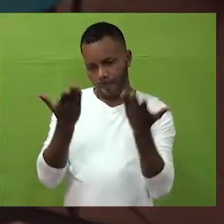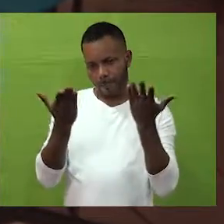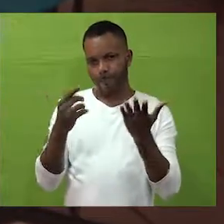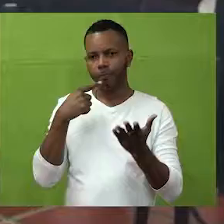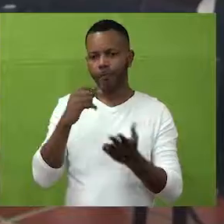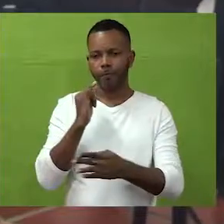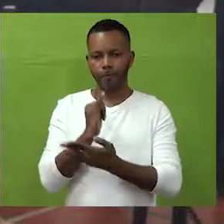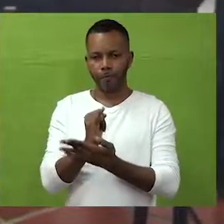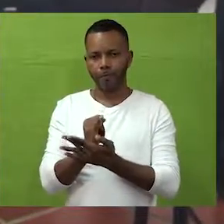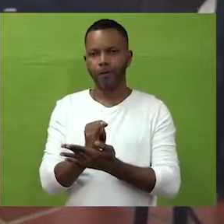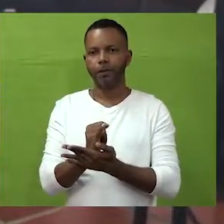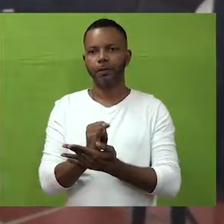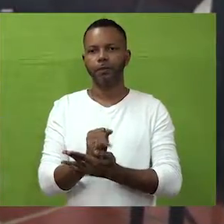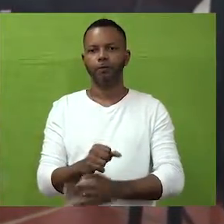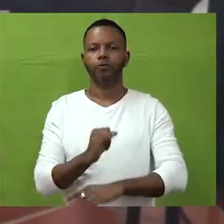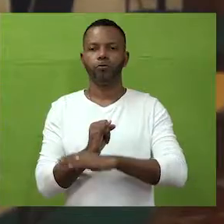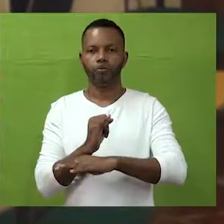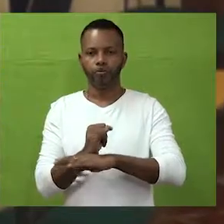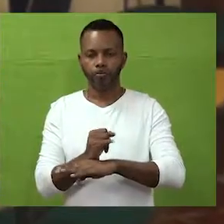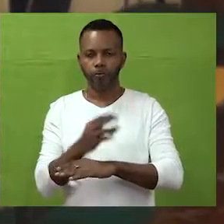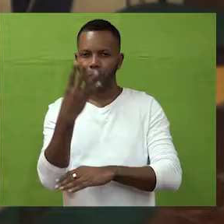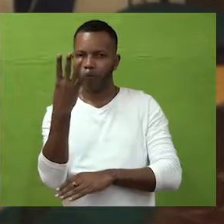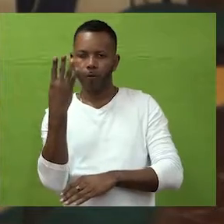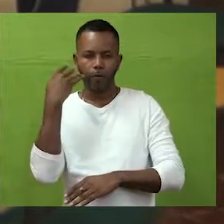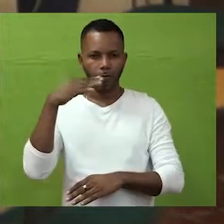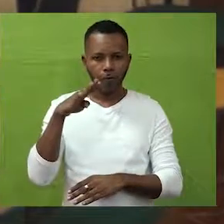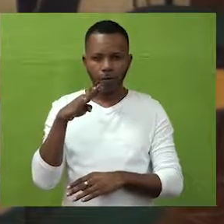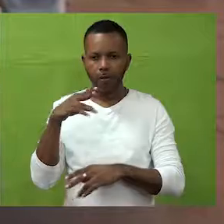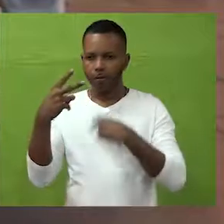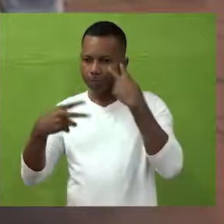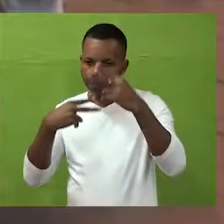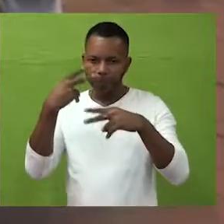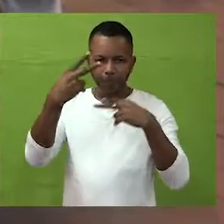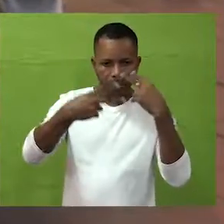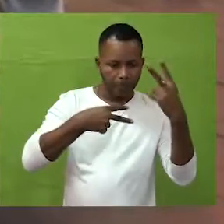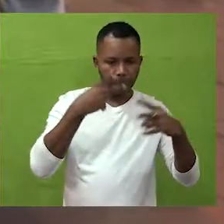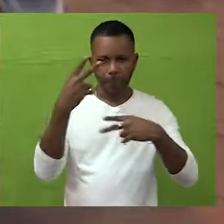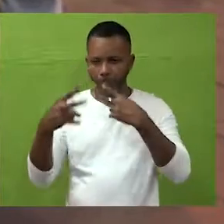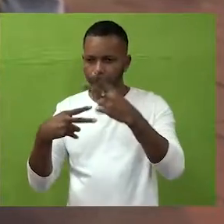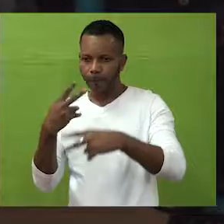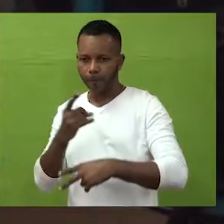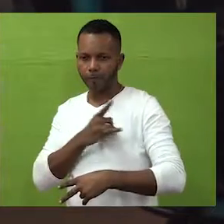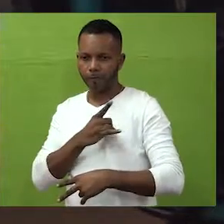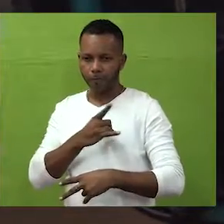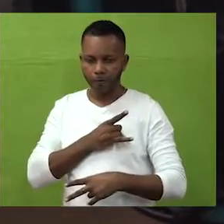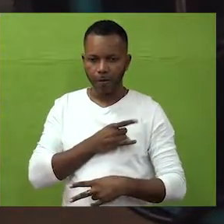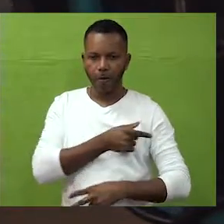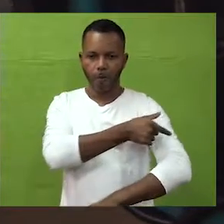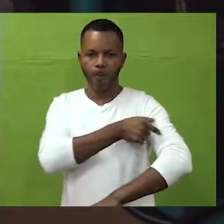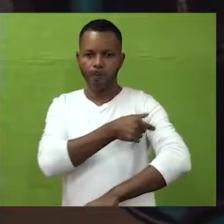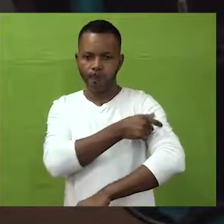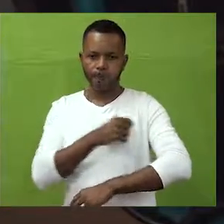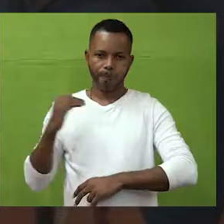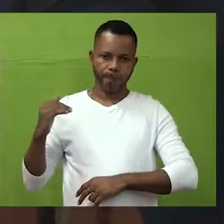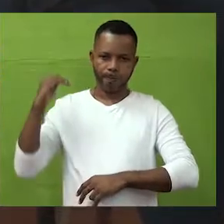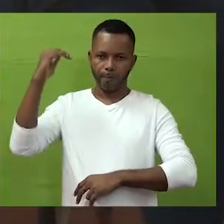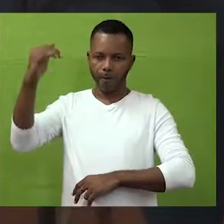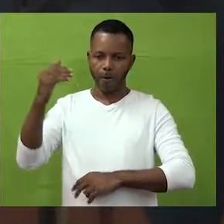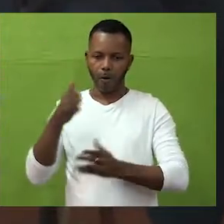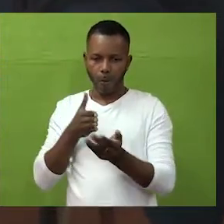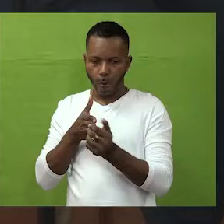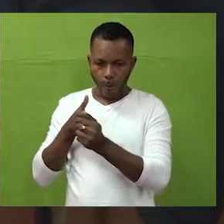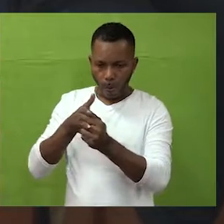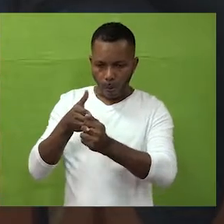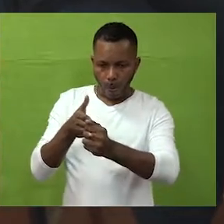mejoramiento que debe cumplir la institución. Durante cuatro días los funcionarios interactuaron con los directivos, personal administrativo y consejeros